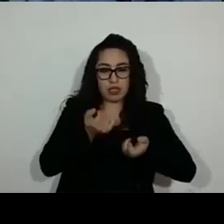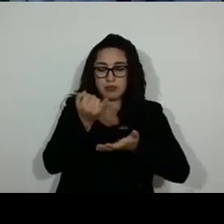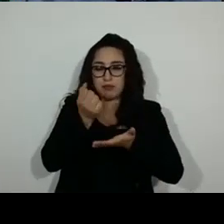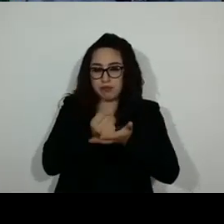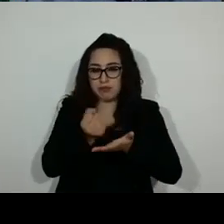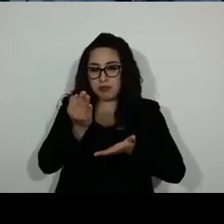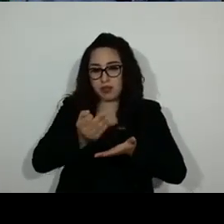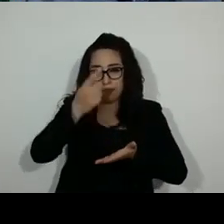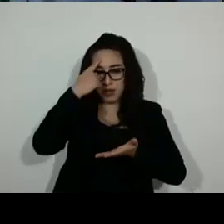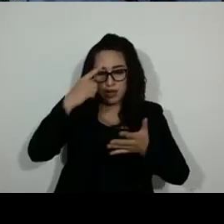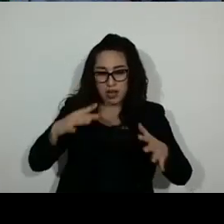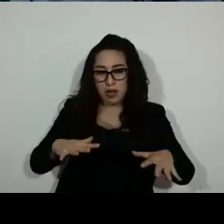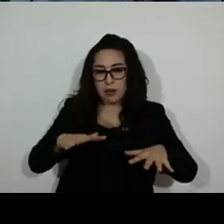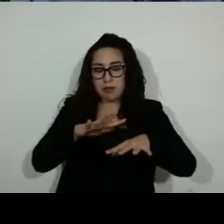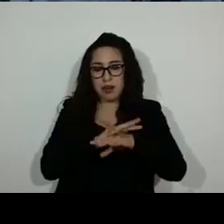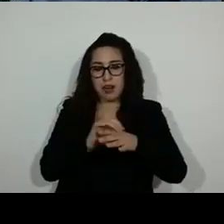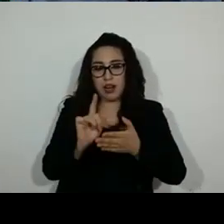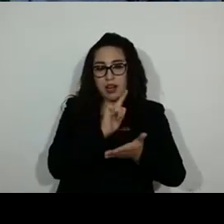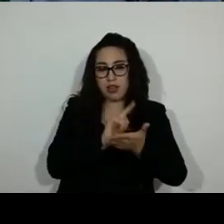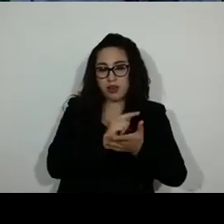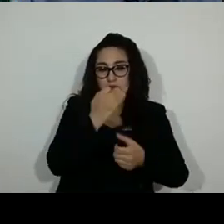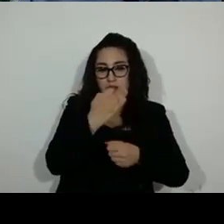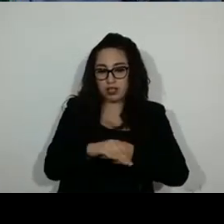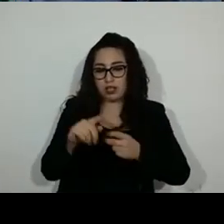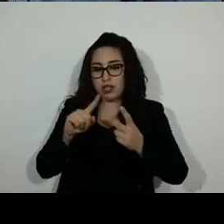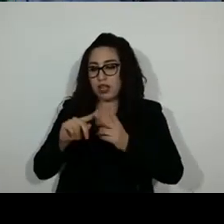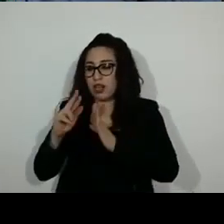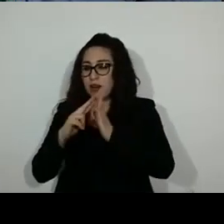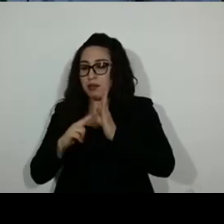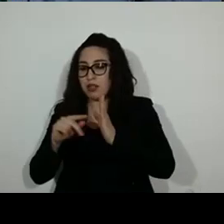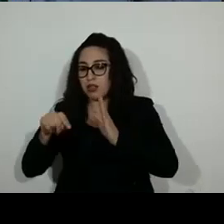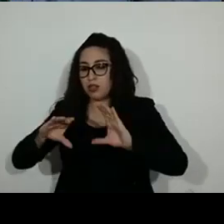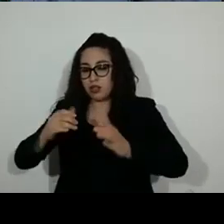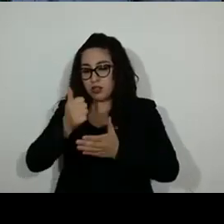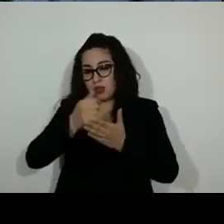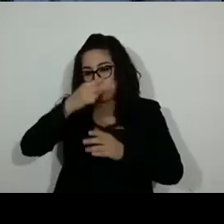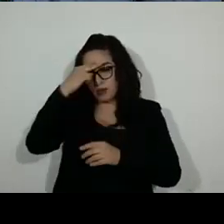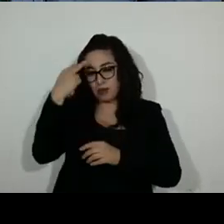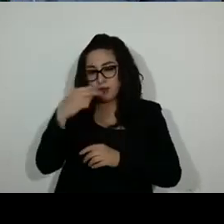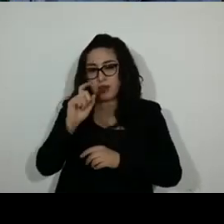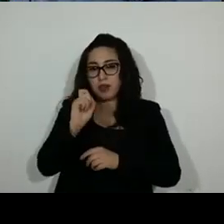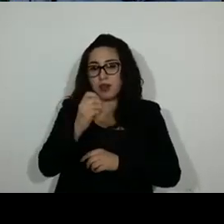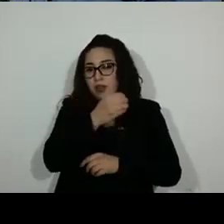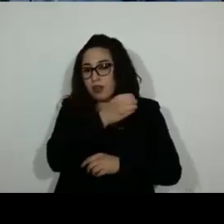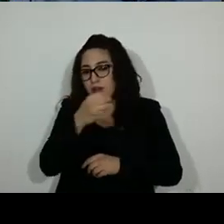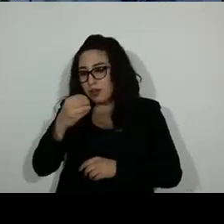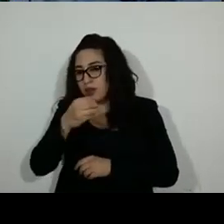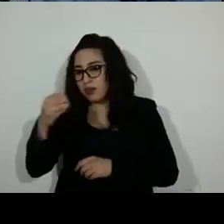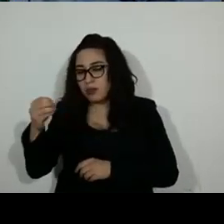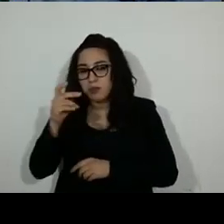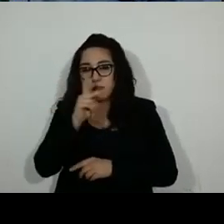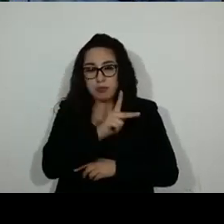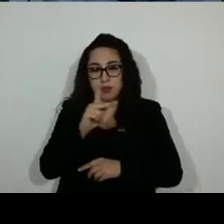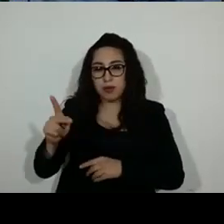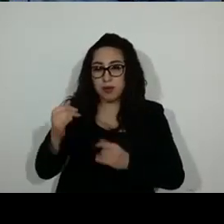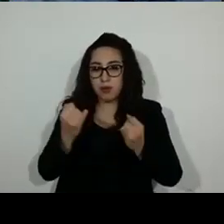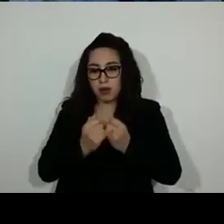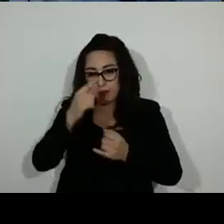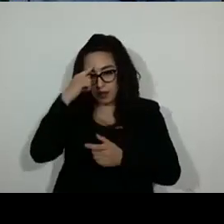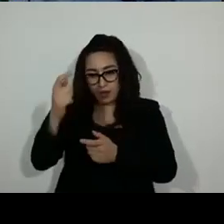orgánica y del reglamento de este Congreso, con el propósito de homologar los requisitos para la emisión de los dictámenes legislativos,